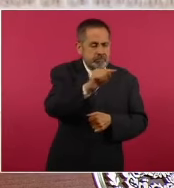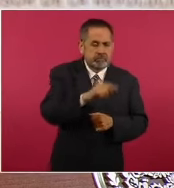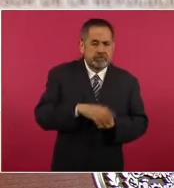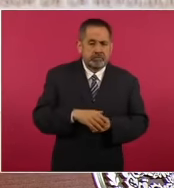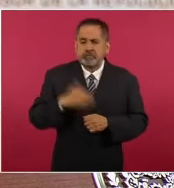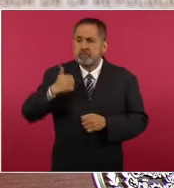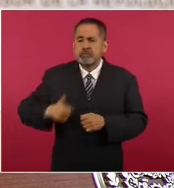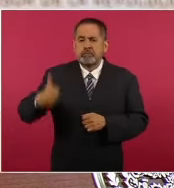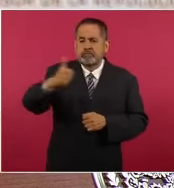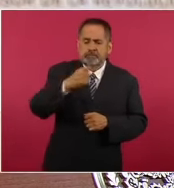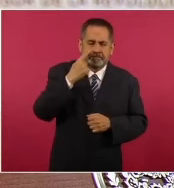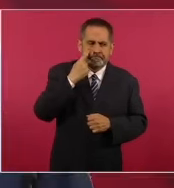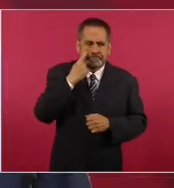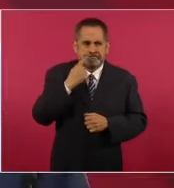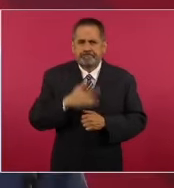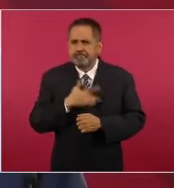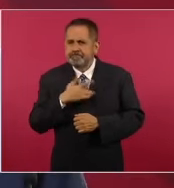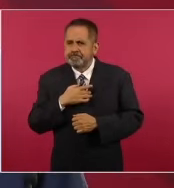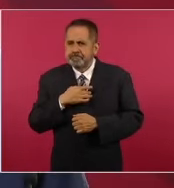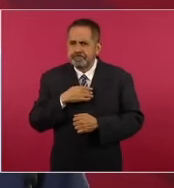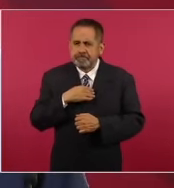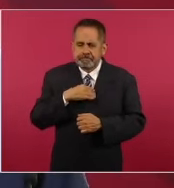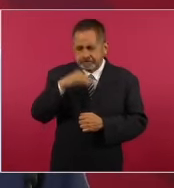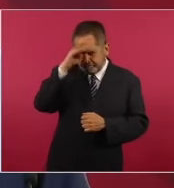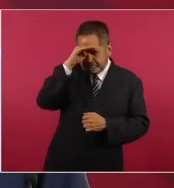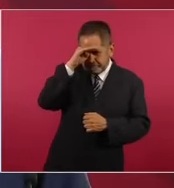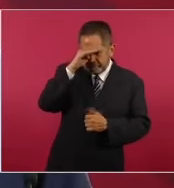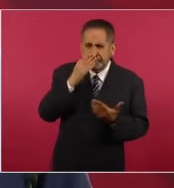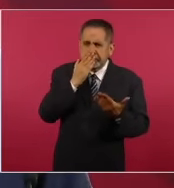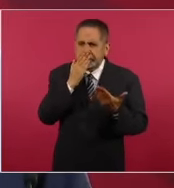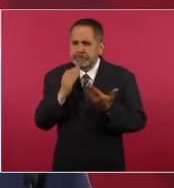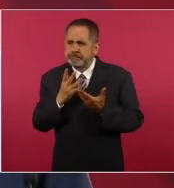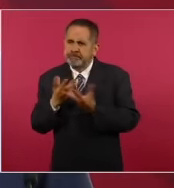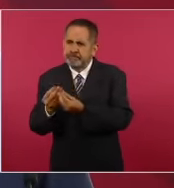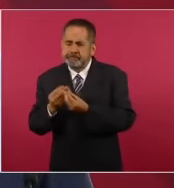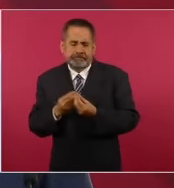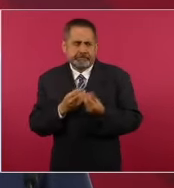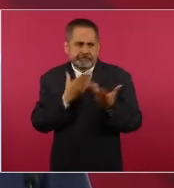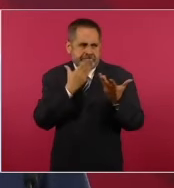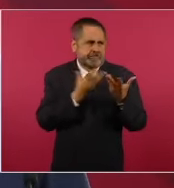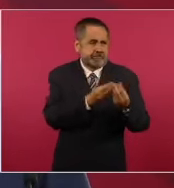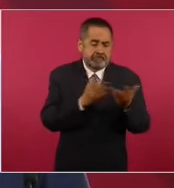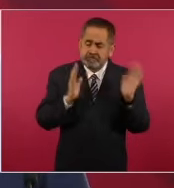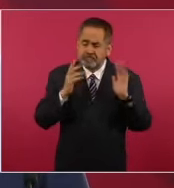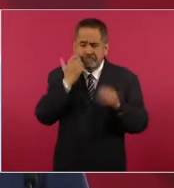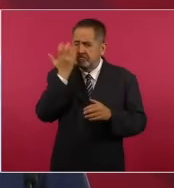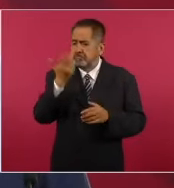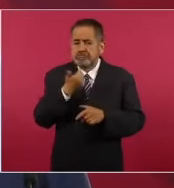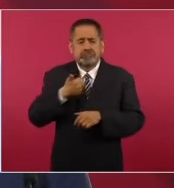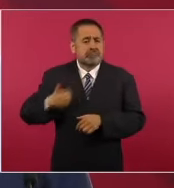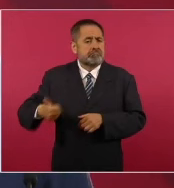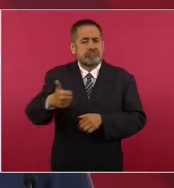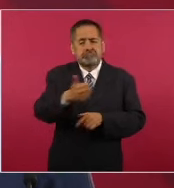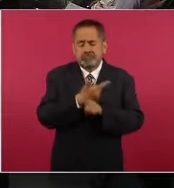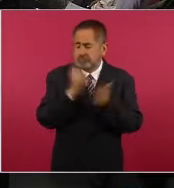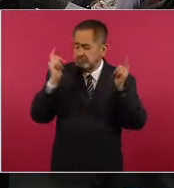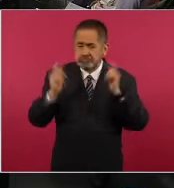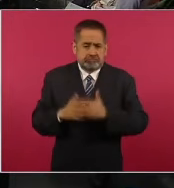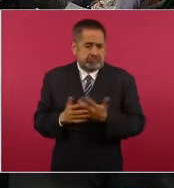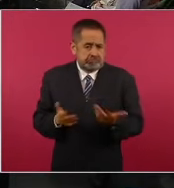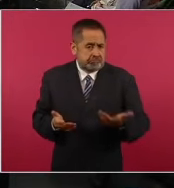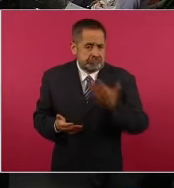libremente lo que queremos ser sin